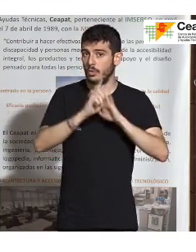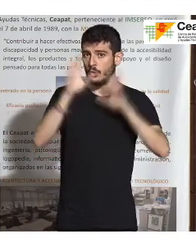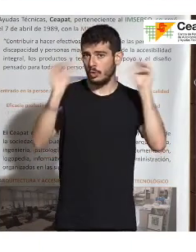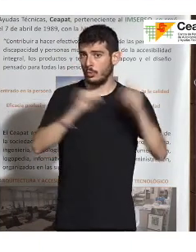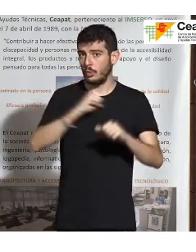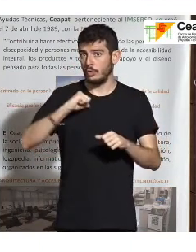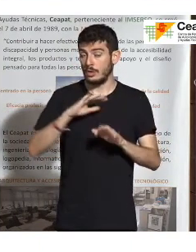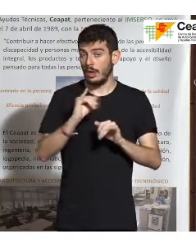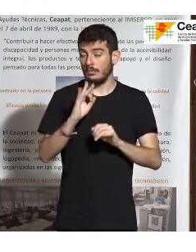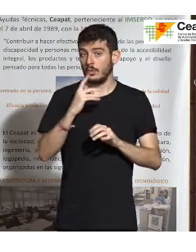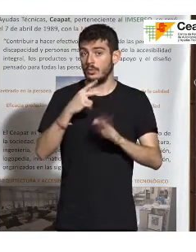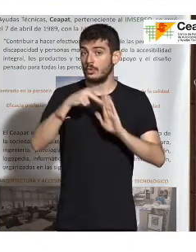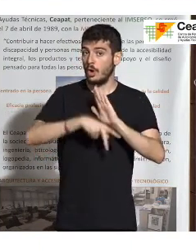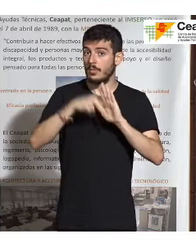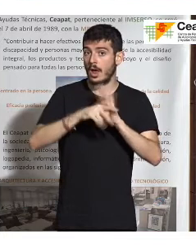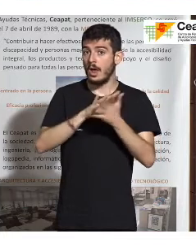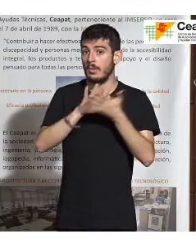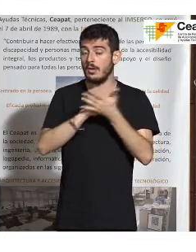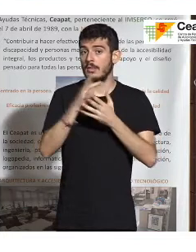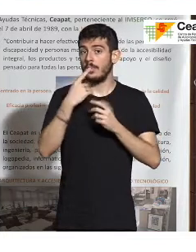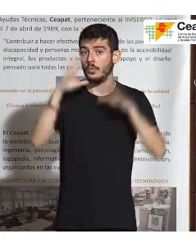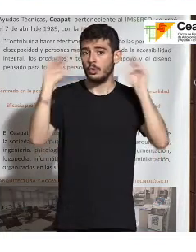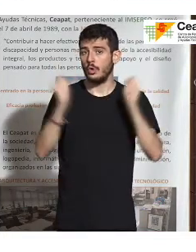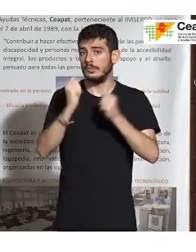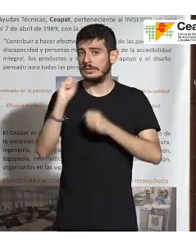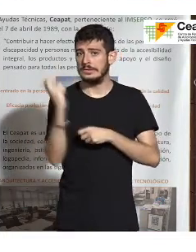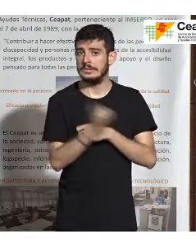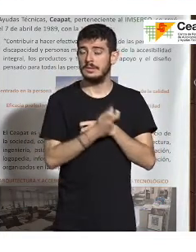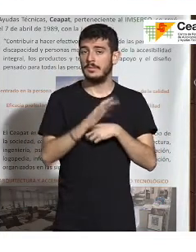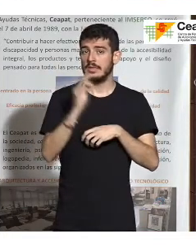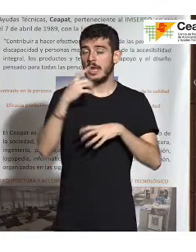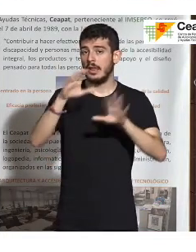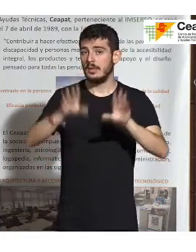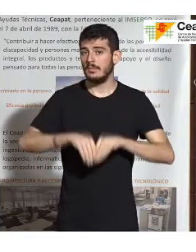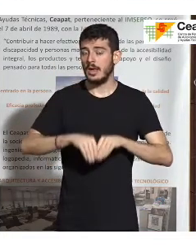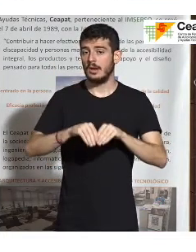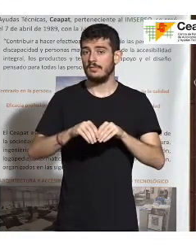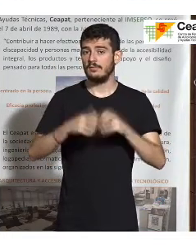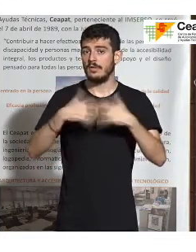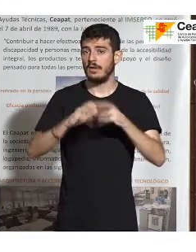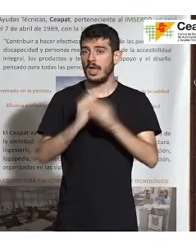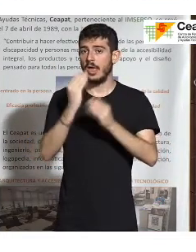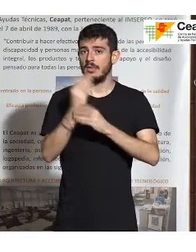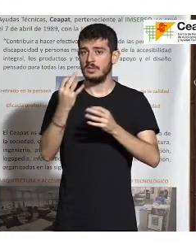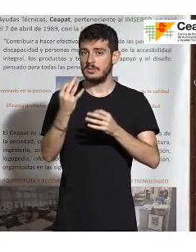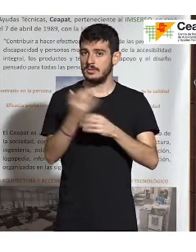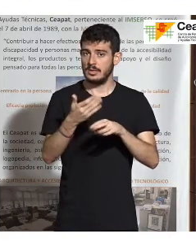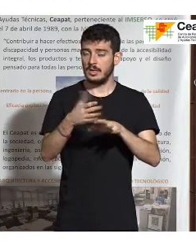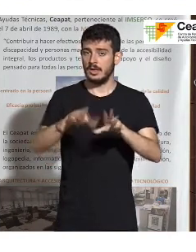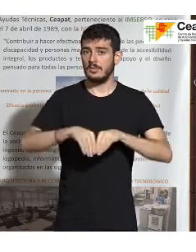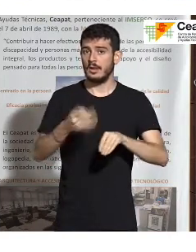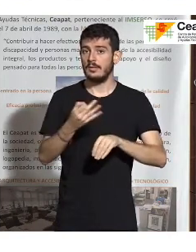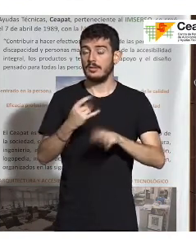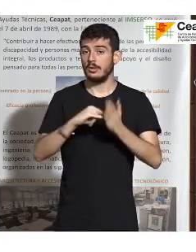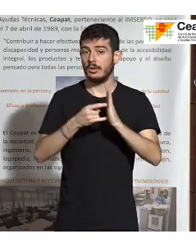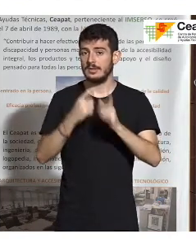aunque la norma sí que hablaba de que debía ser multiprotocolo y debía de afectar distintos fabricantes y distintas tecnologías, entrar entre ellas, bueno,